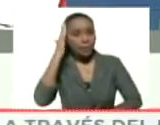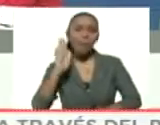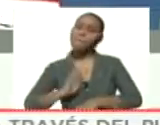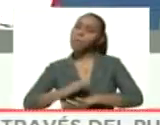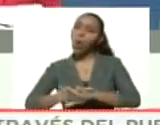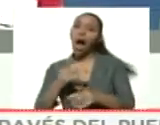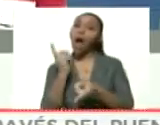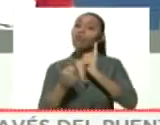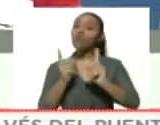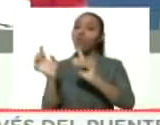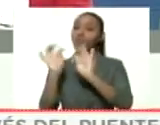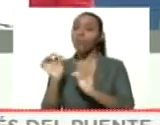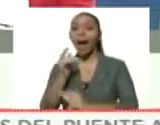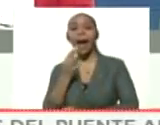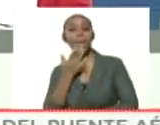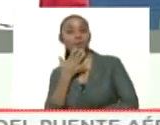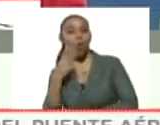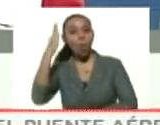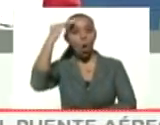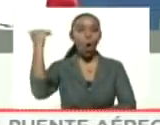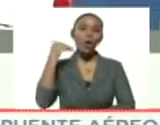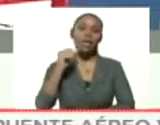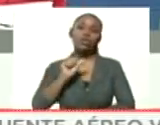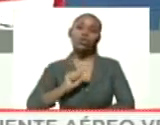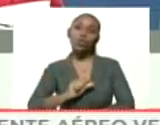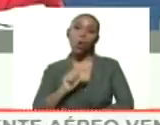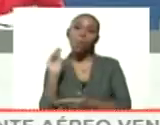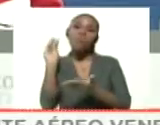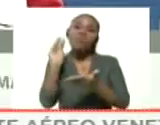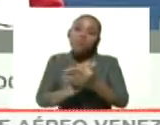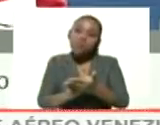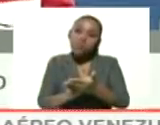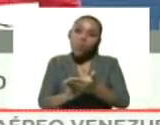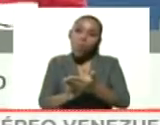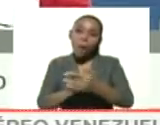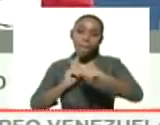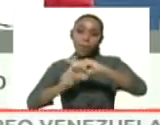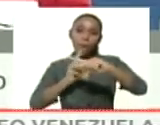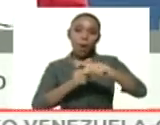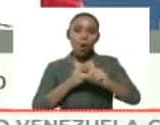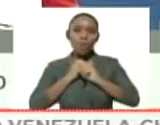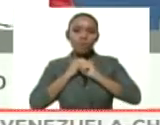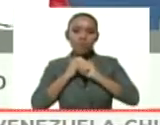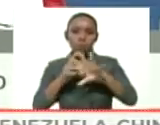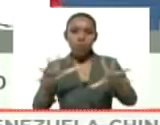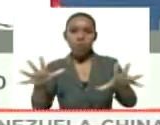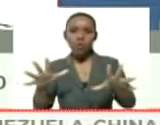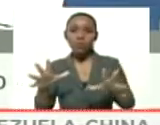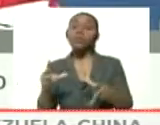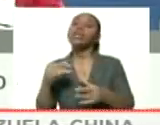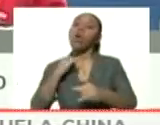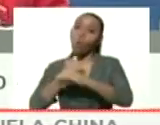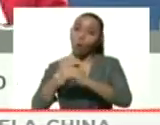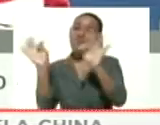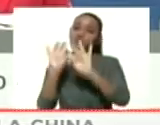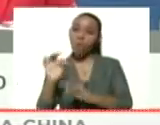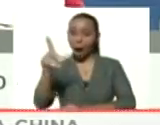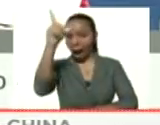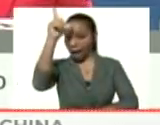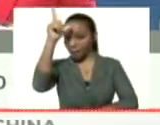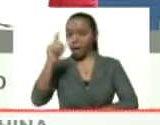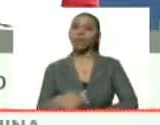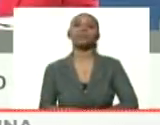modelos, por ejemplo, como el de Corea del Sur, que aplicó la detección masiva. Igualmente, Alemania aplicaron